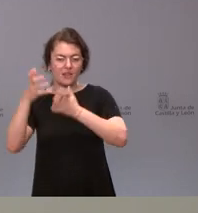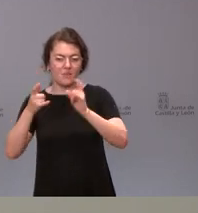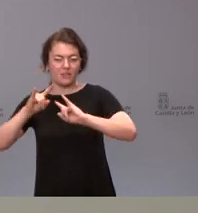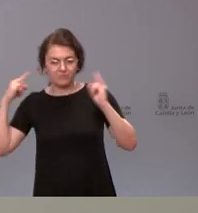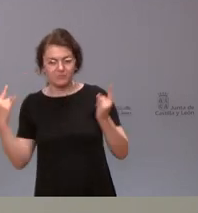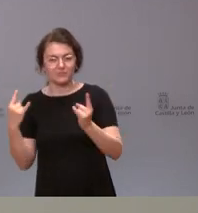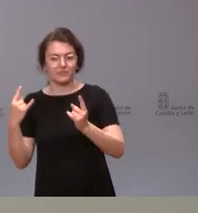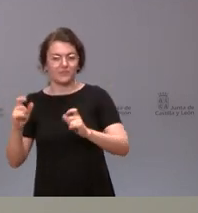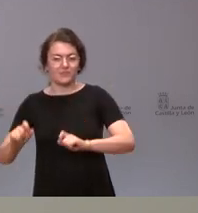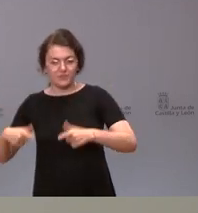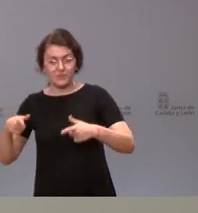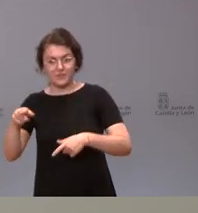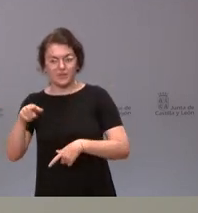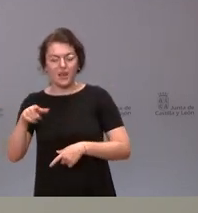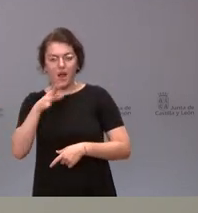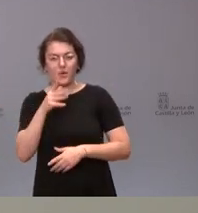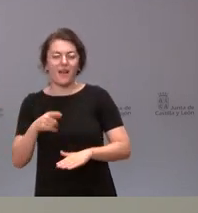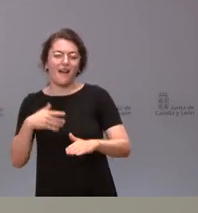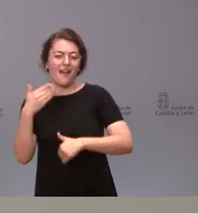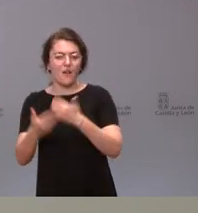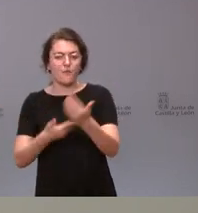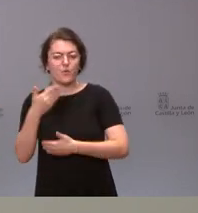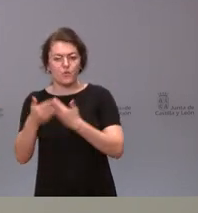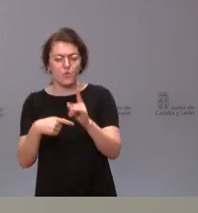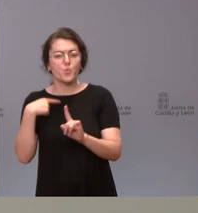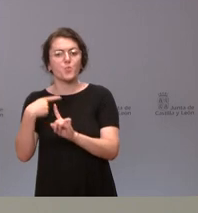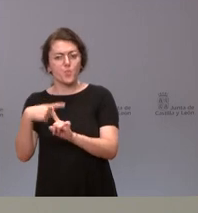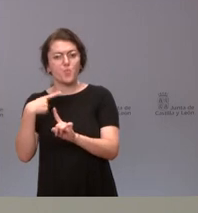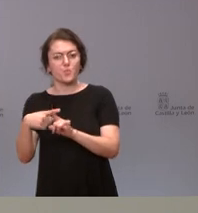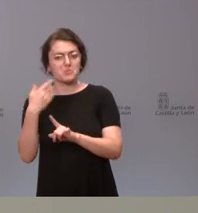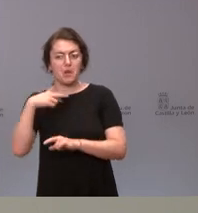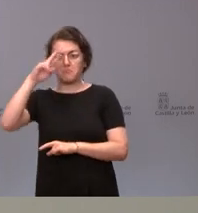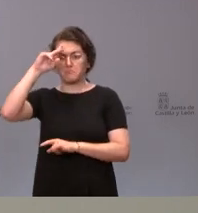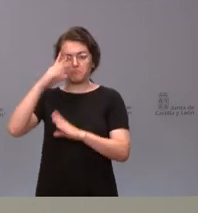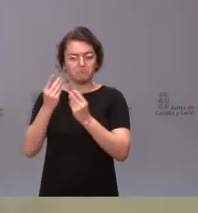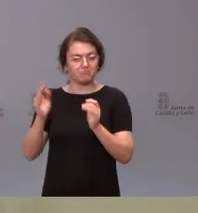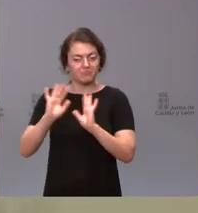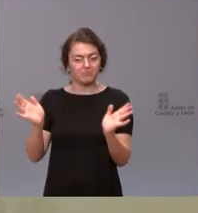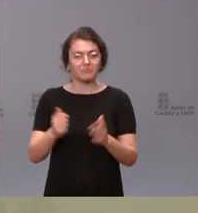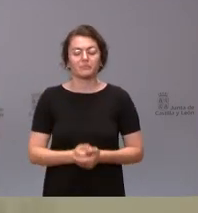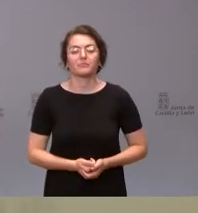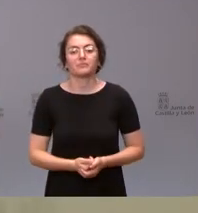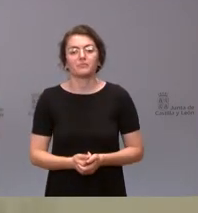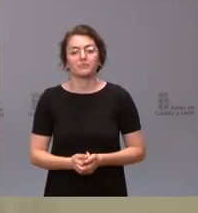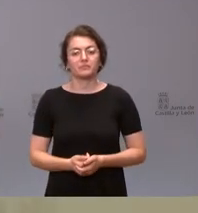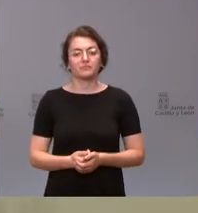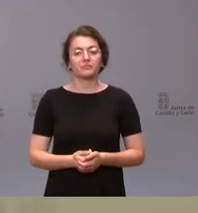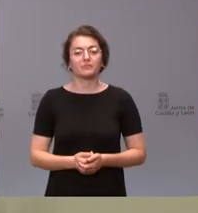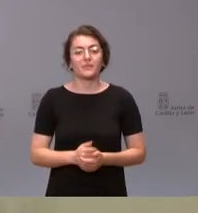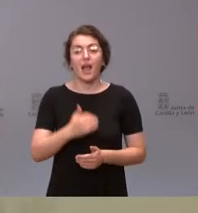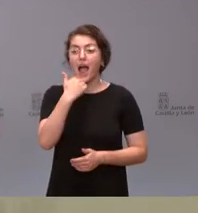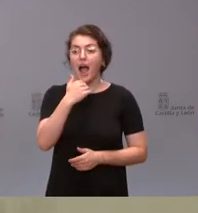pues también la evolución es mucho más favorable y le agradezco también por su preocupación ¿Hay alguna pregunta más?